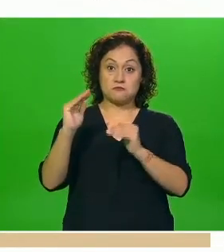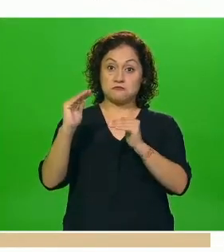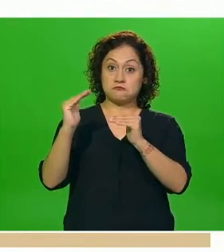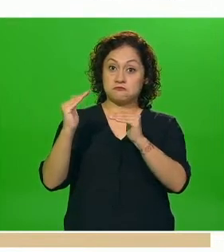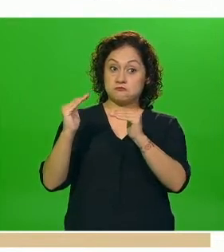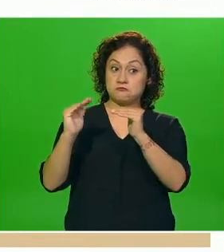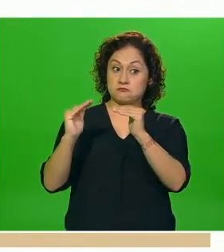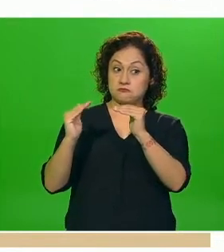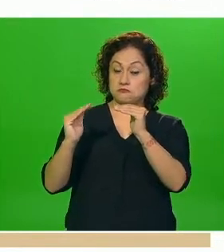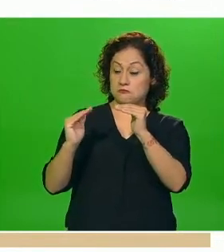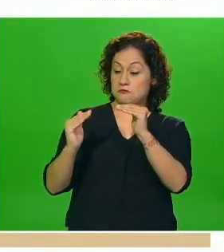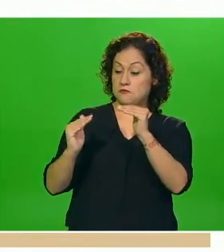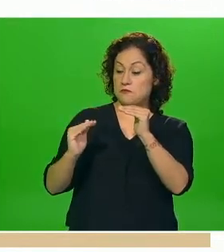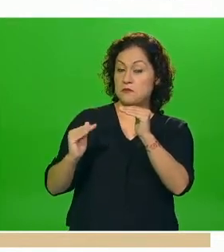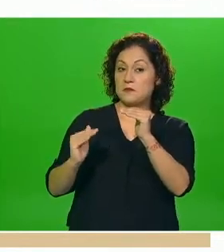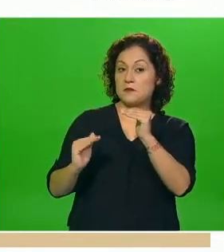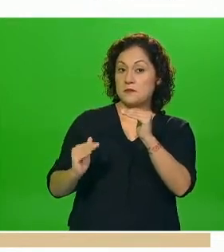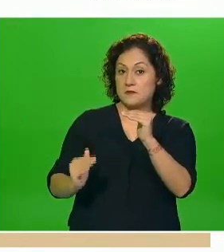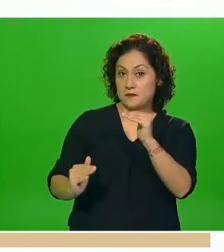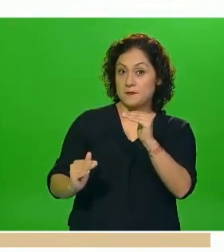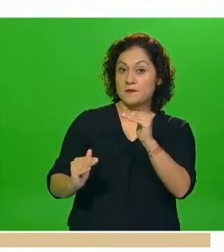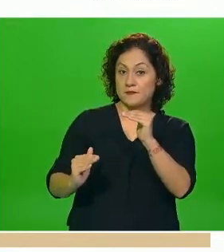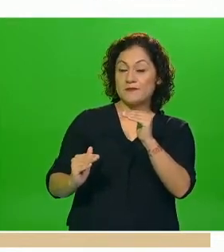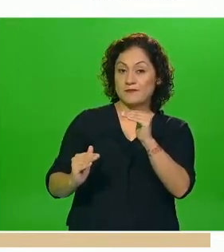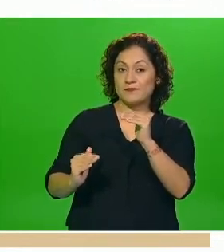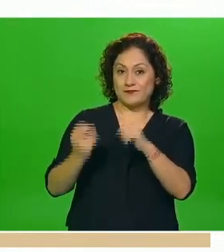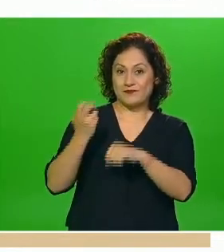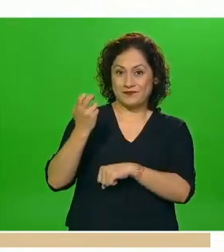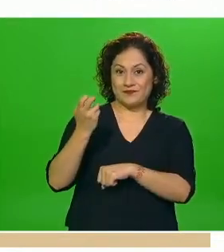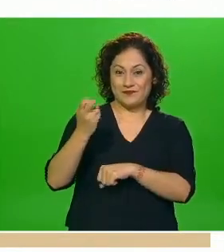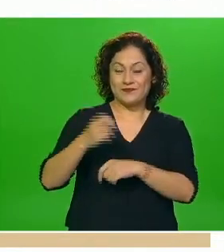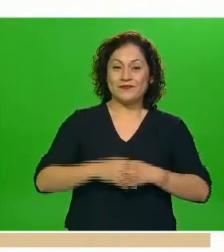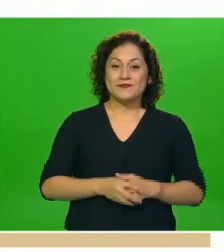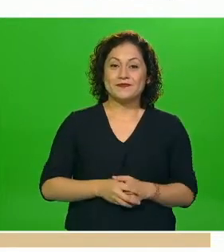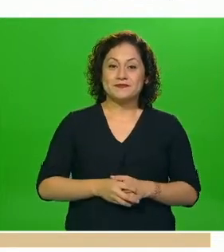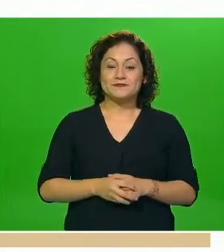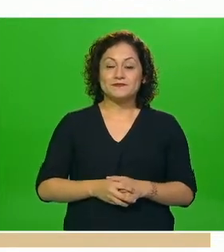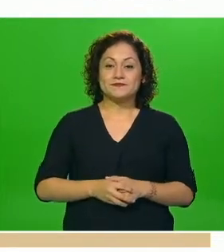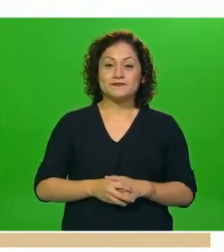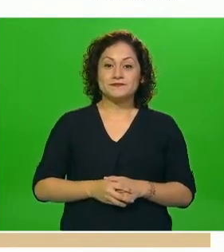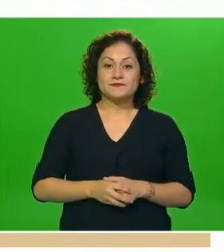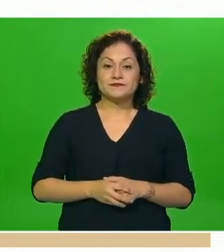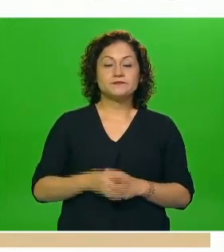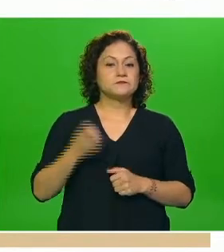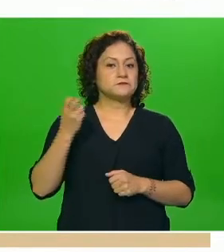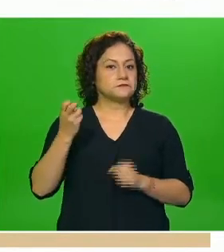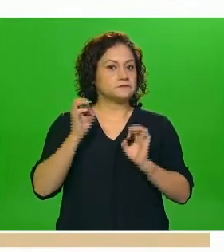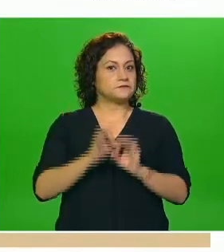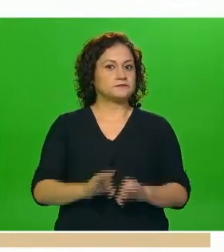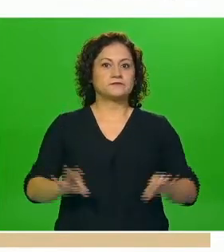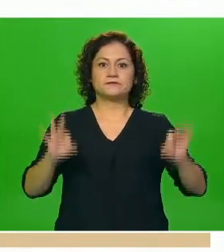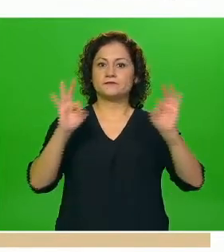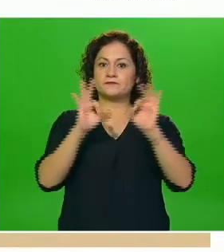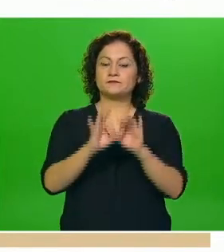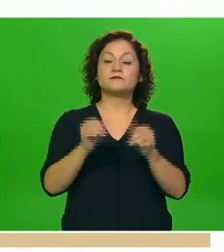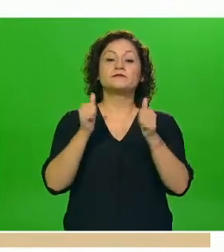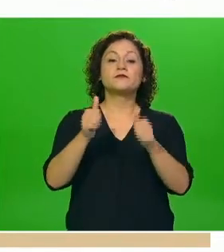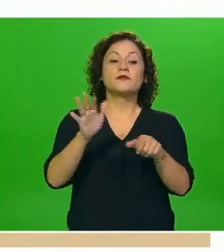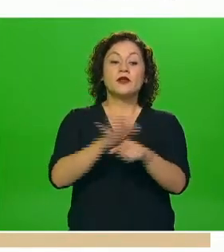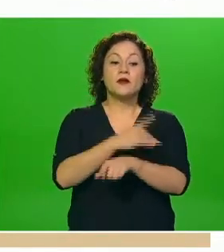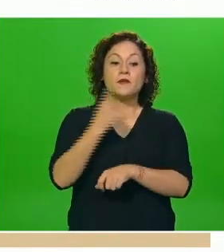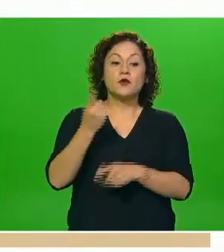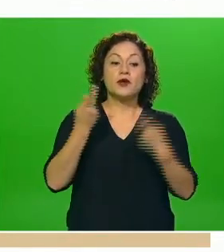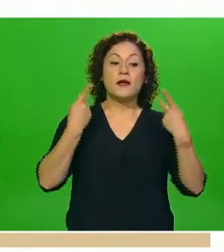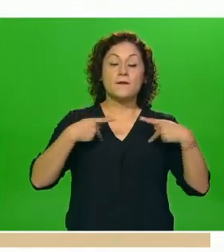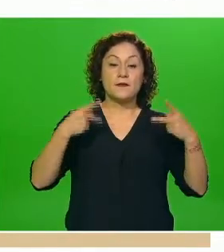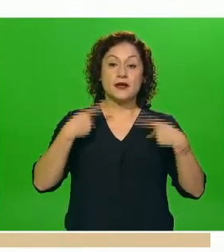una hacia un hacia un descenso de estas camas y esto es muy importante porque las personas que requieren